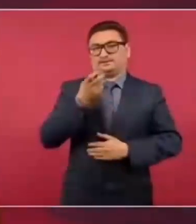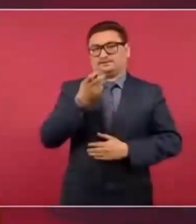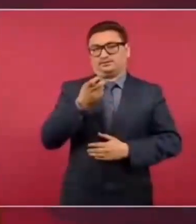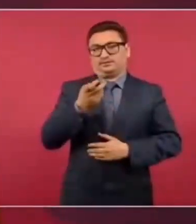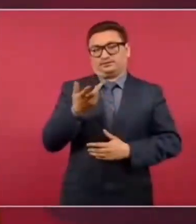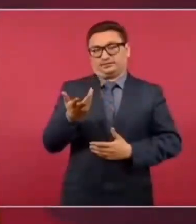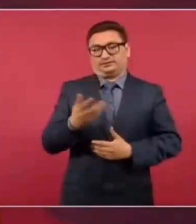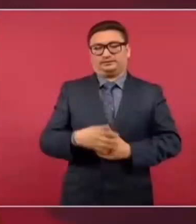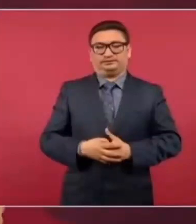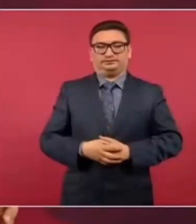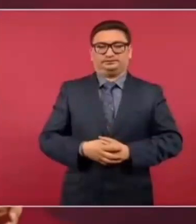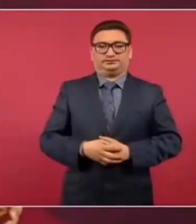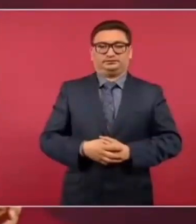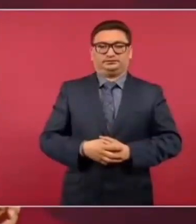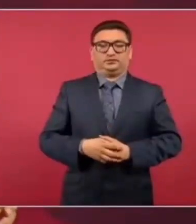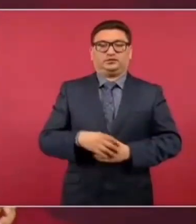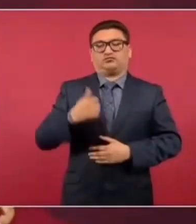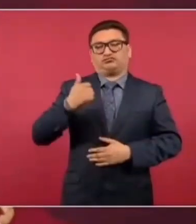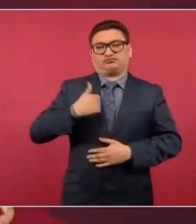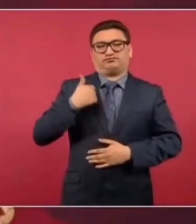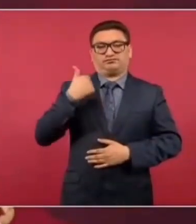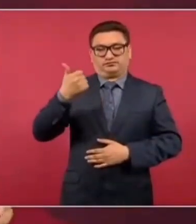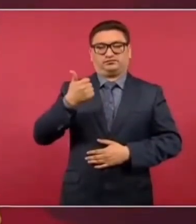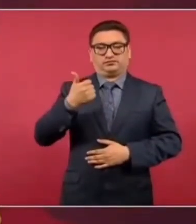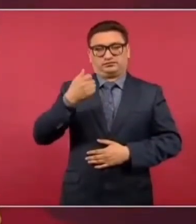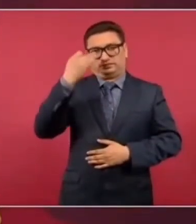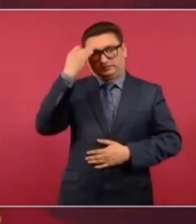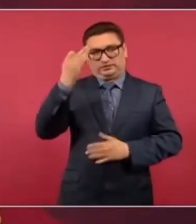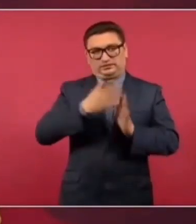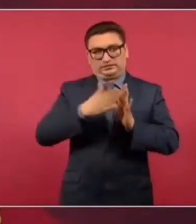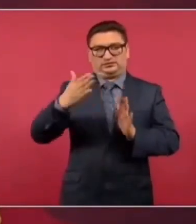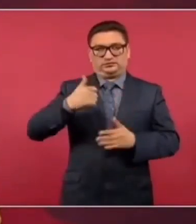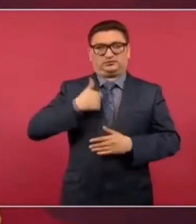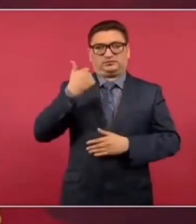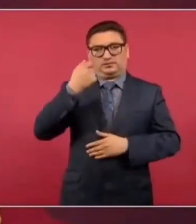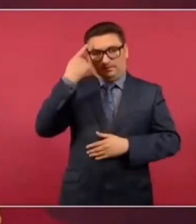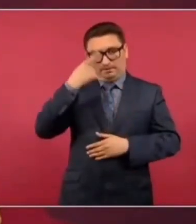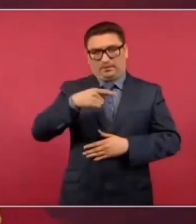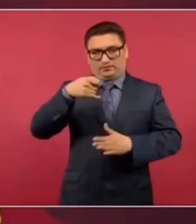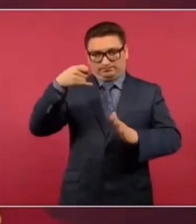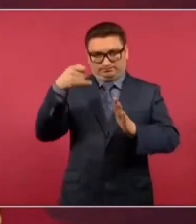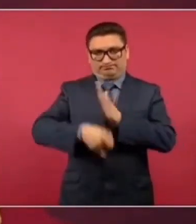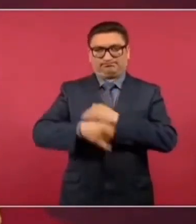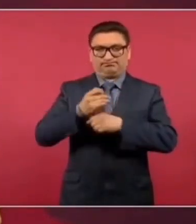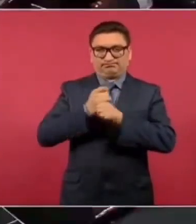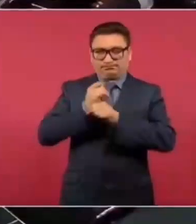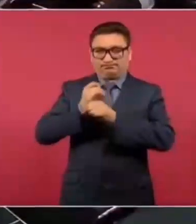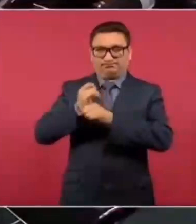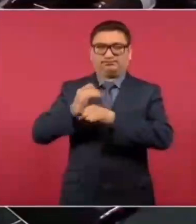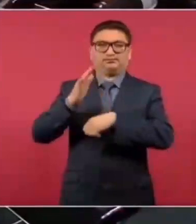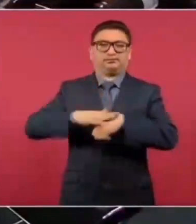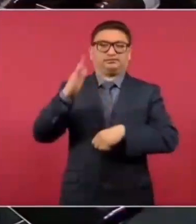pues que se aproveche el tiempo para profundizar en la investigación.